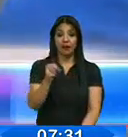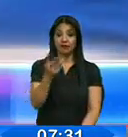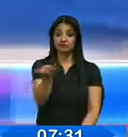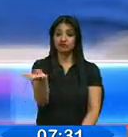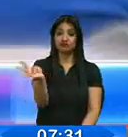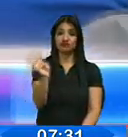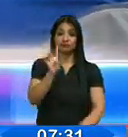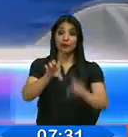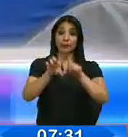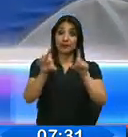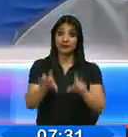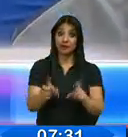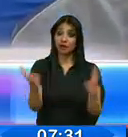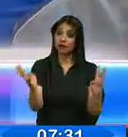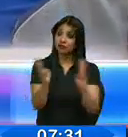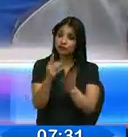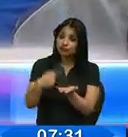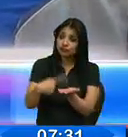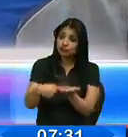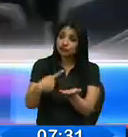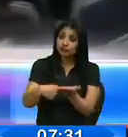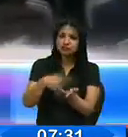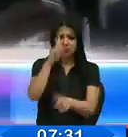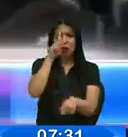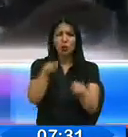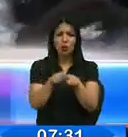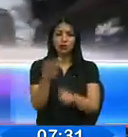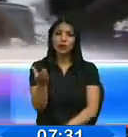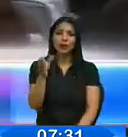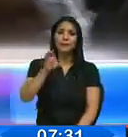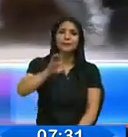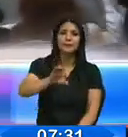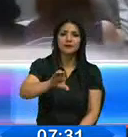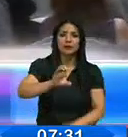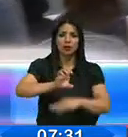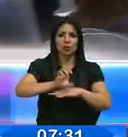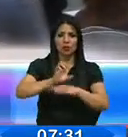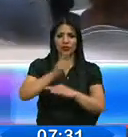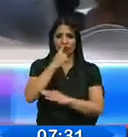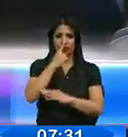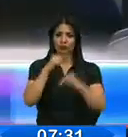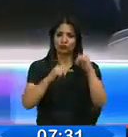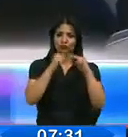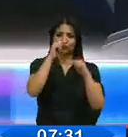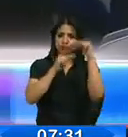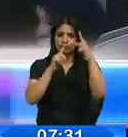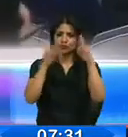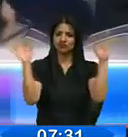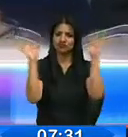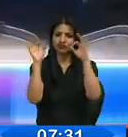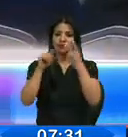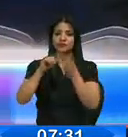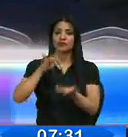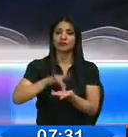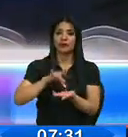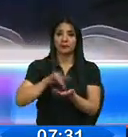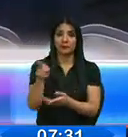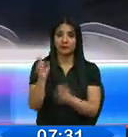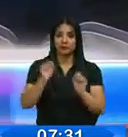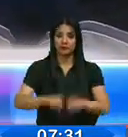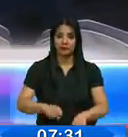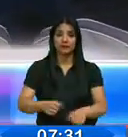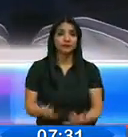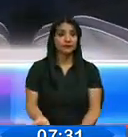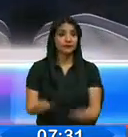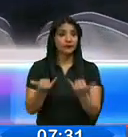interesados en colocar capitales en Ecuador, especialmente en las áreas de infraestructura, energía y farmacéutica. En la